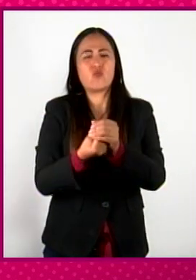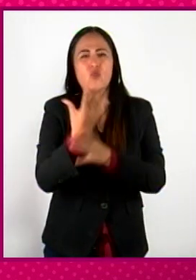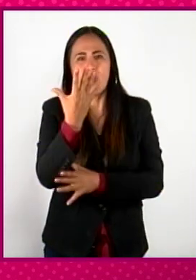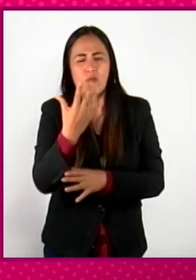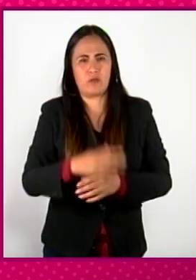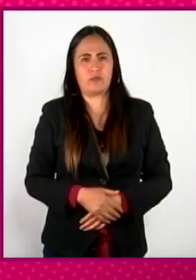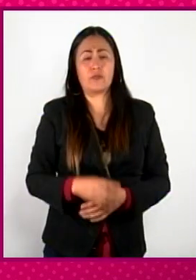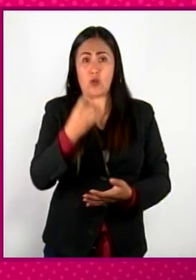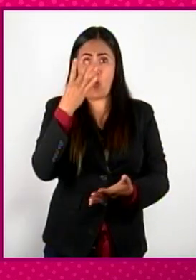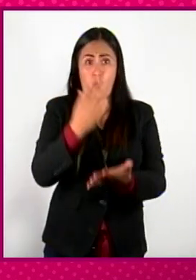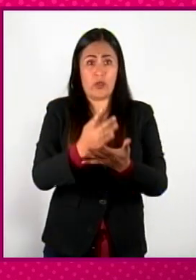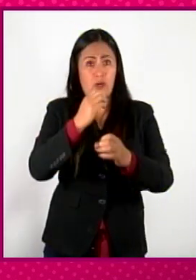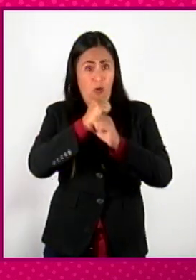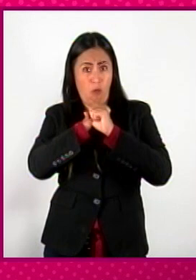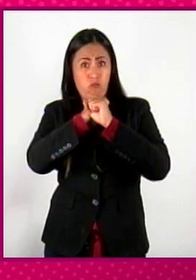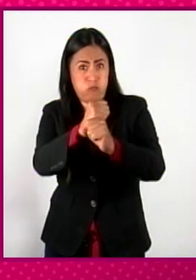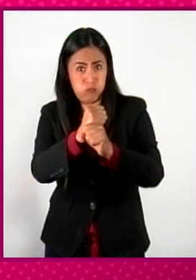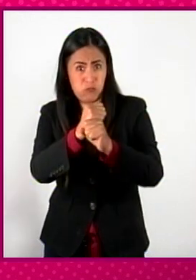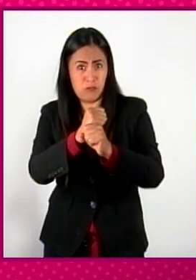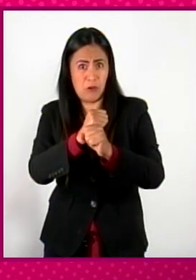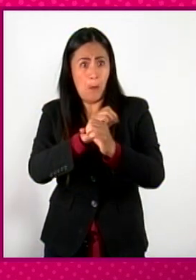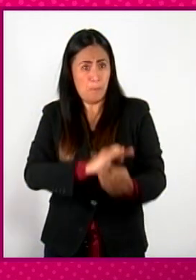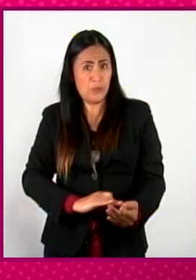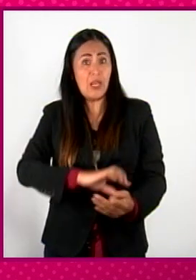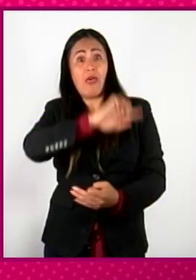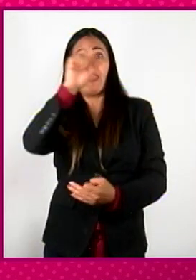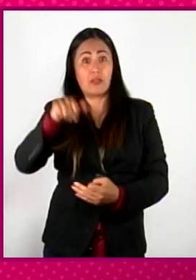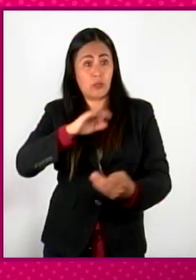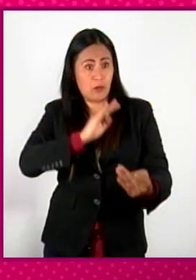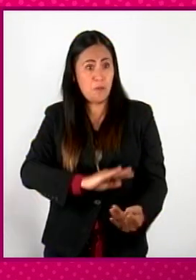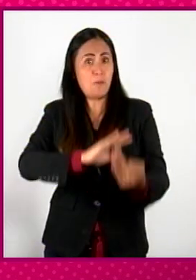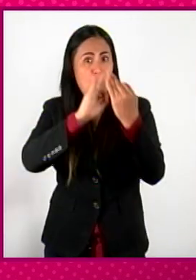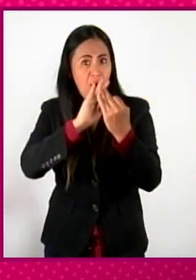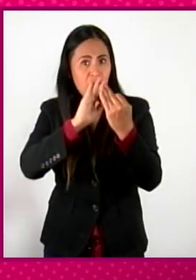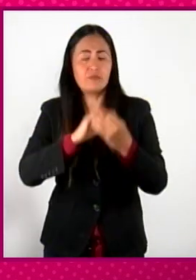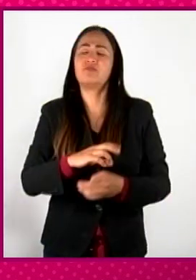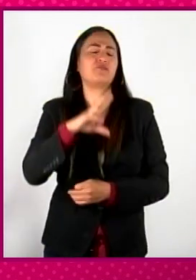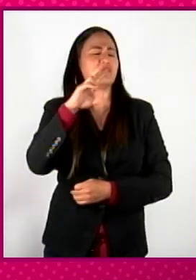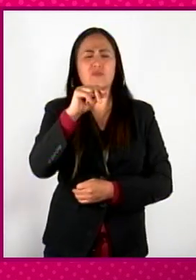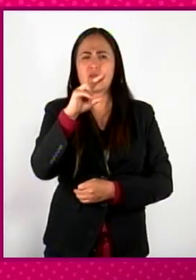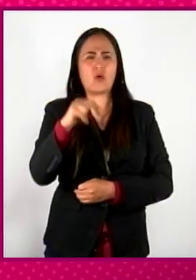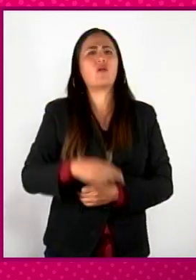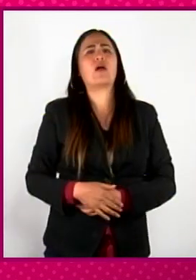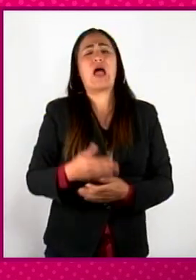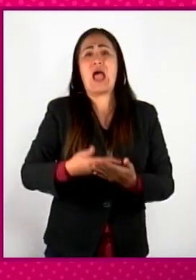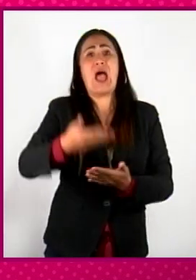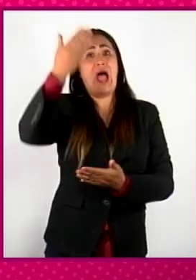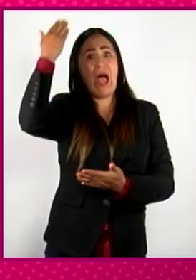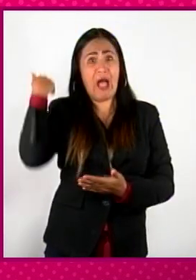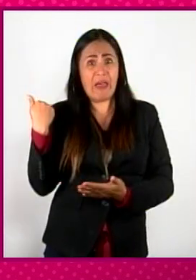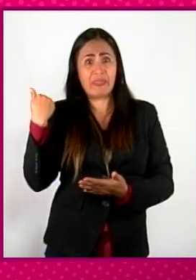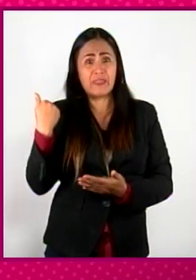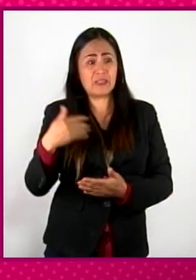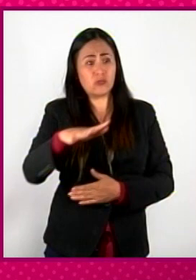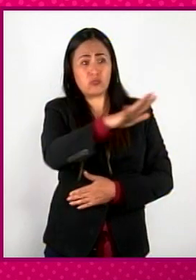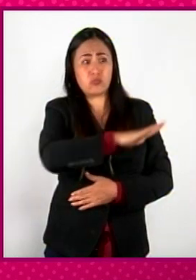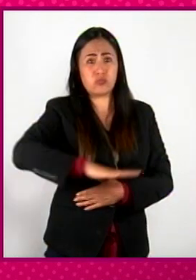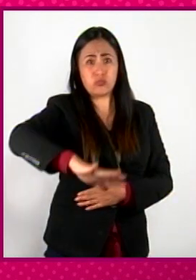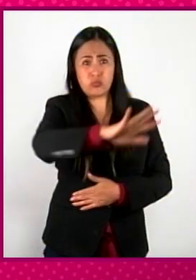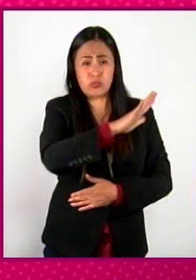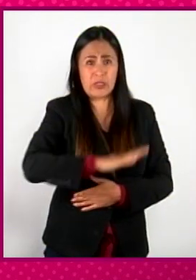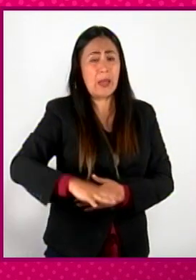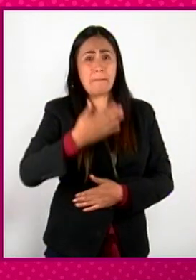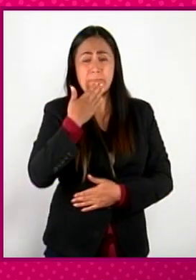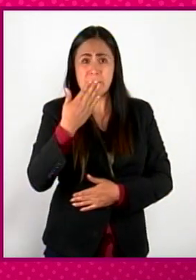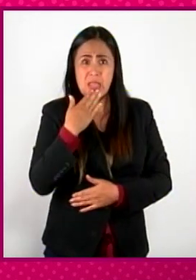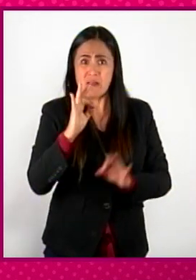ver con resistirse y enfrentarse, sino justamente entender que el mundo, como lo conocían, se había terminado, que ese mundo no